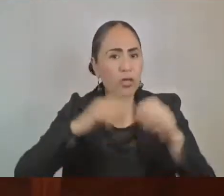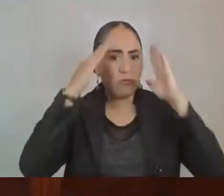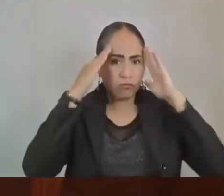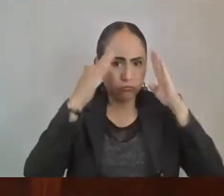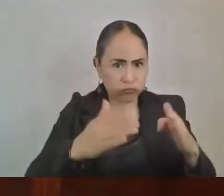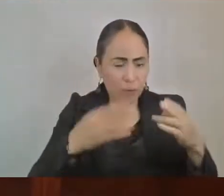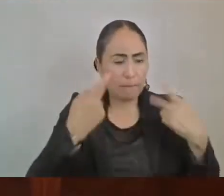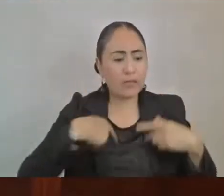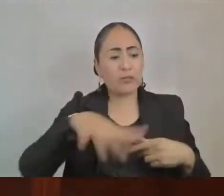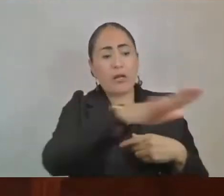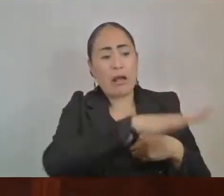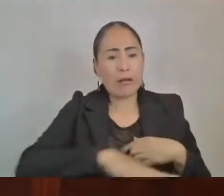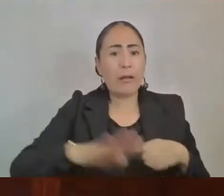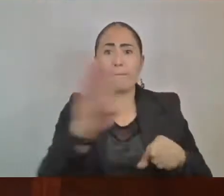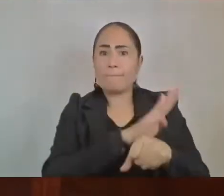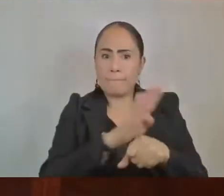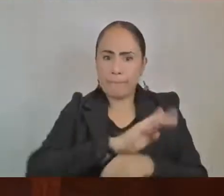sociedad.